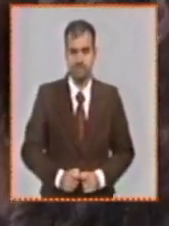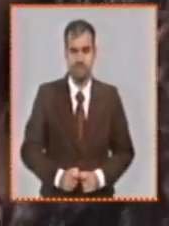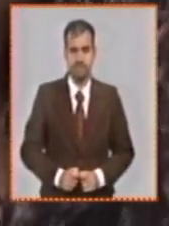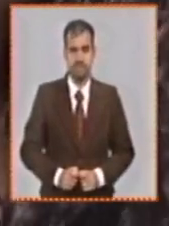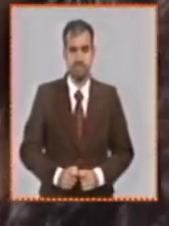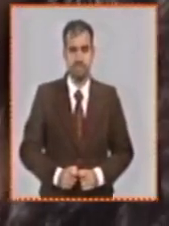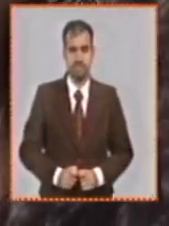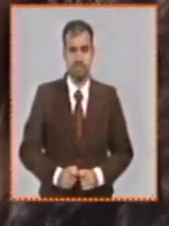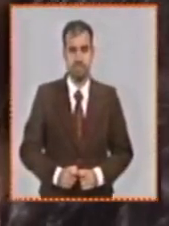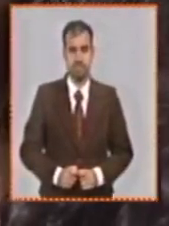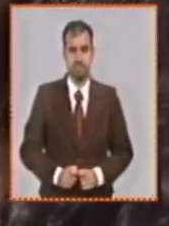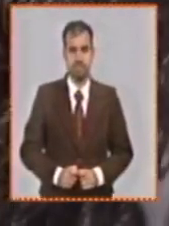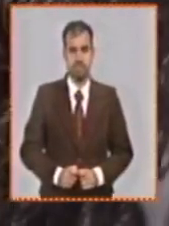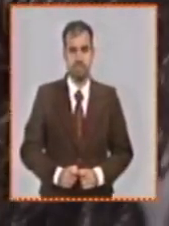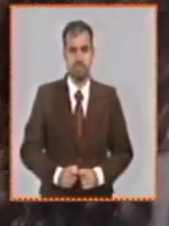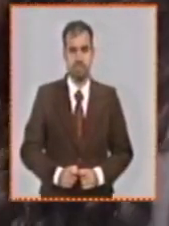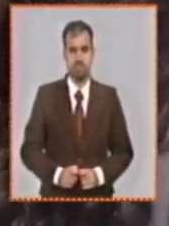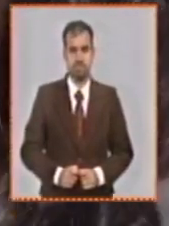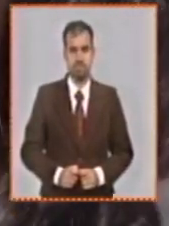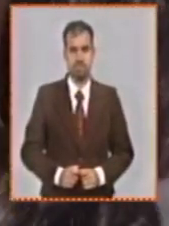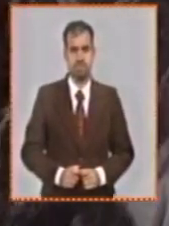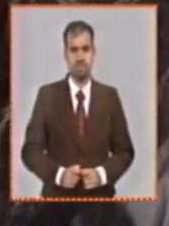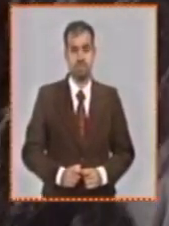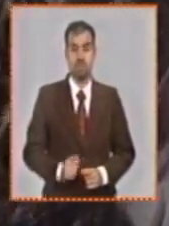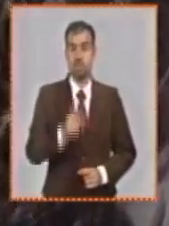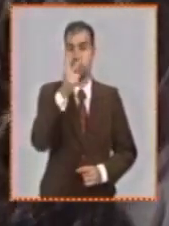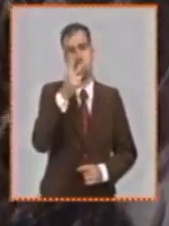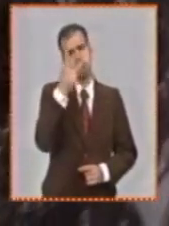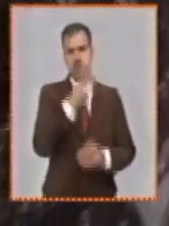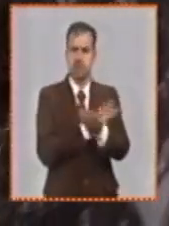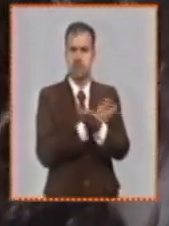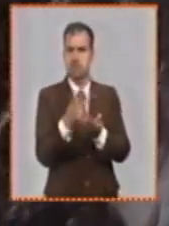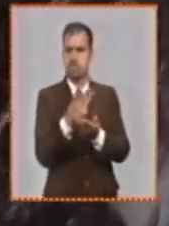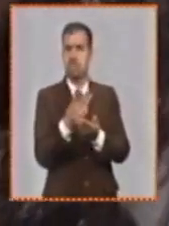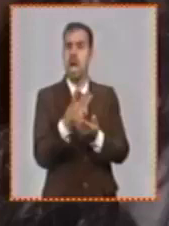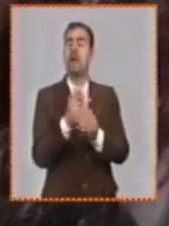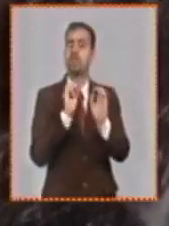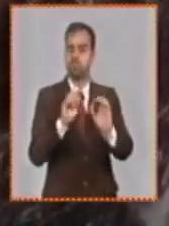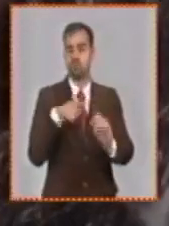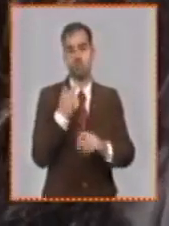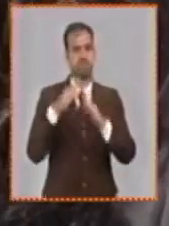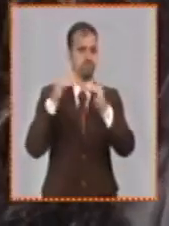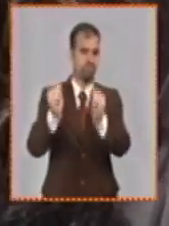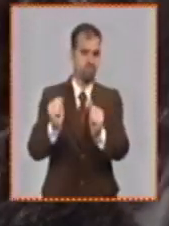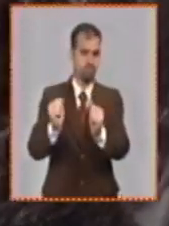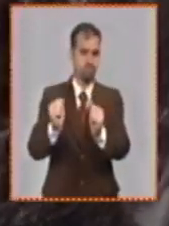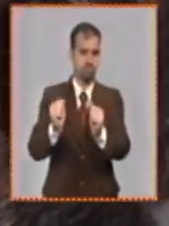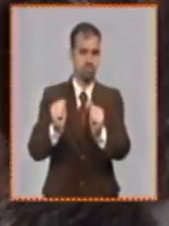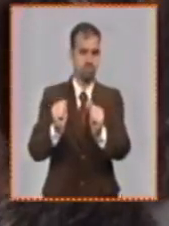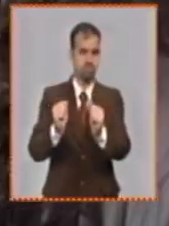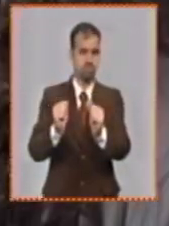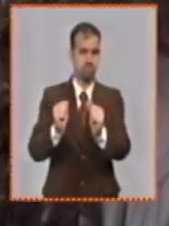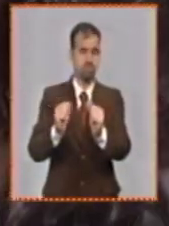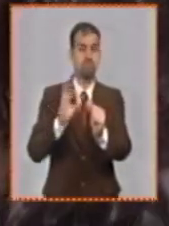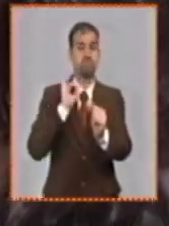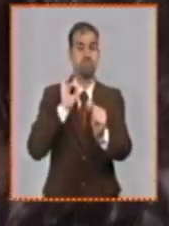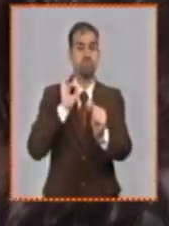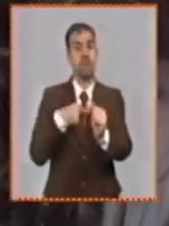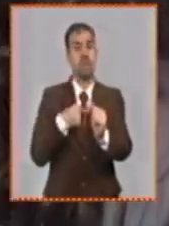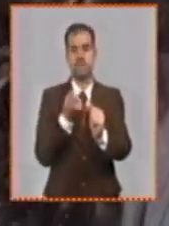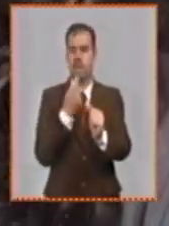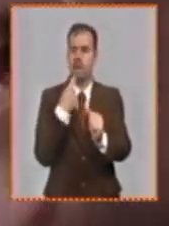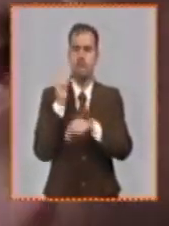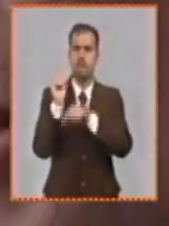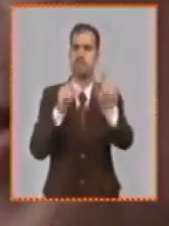Las primeras dos o tres semanas estuve en casa. Después me enteré que ciertamente la delegada estaba buscando personas